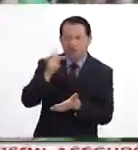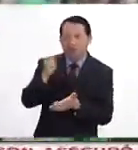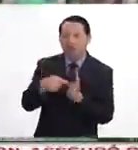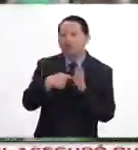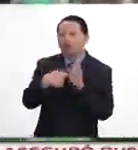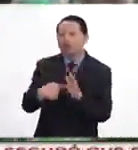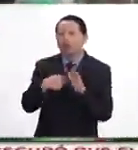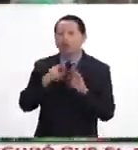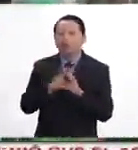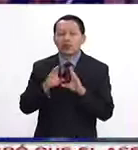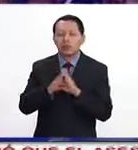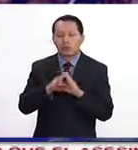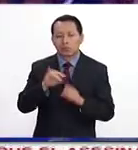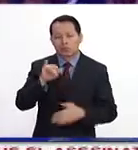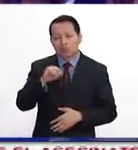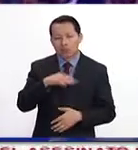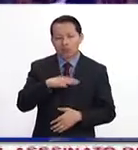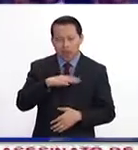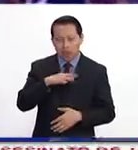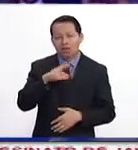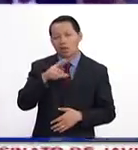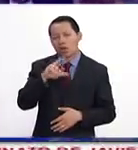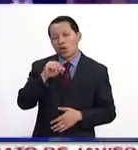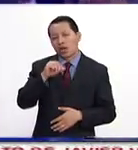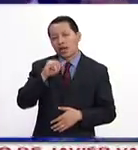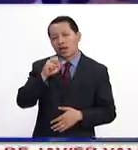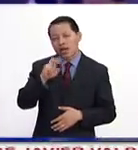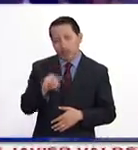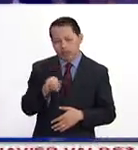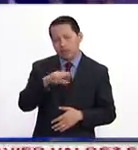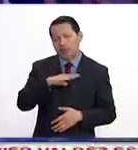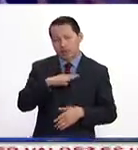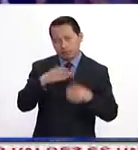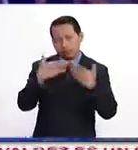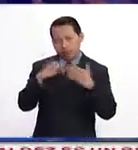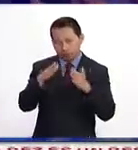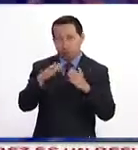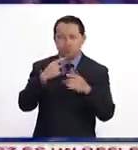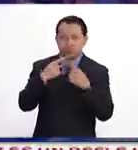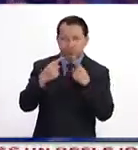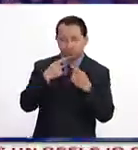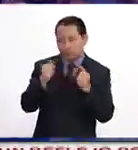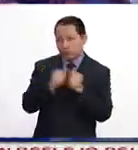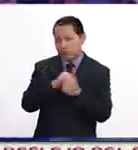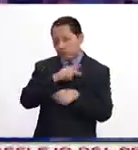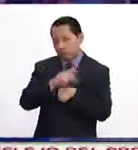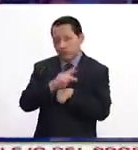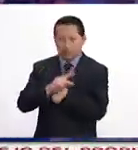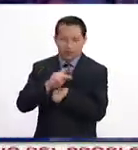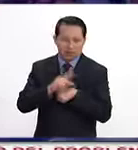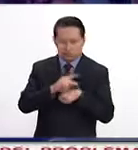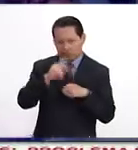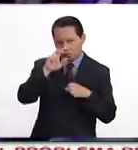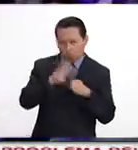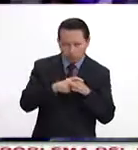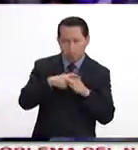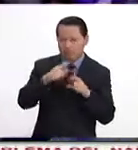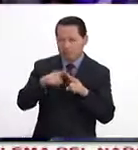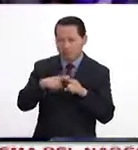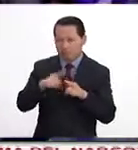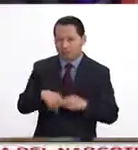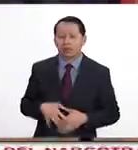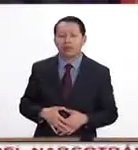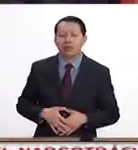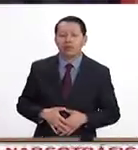la la intención de Rouhani a esta apertura o negociación con los países occidentales. Precisamente hablando de los países occidentales,